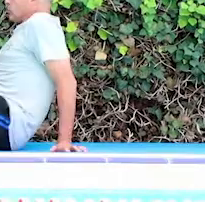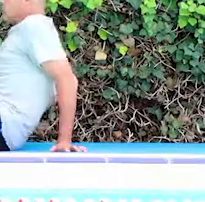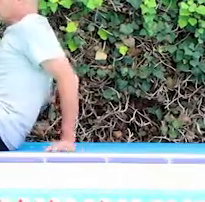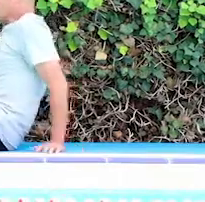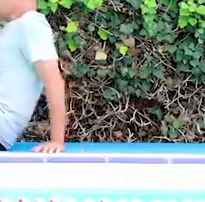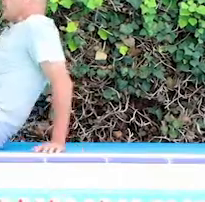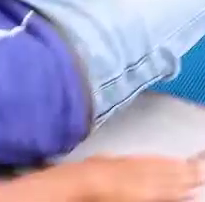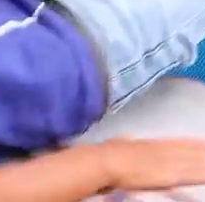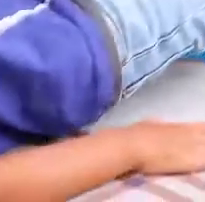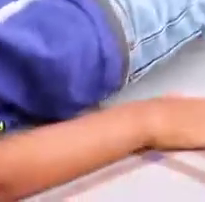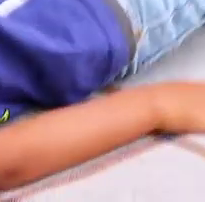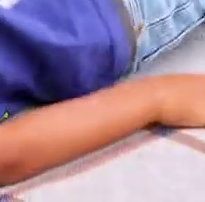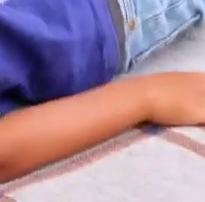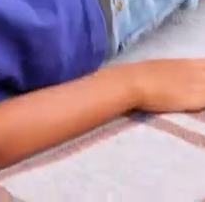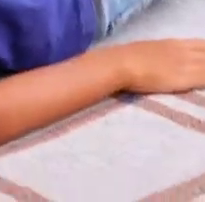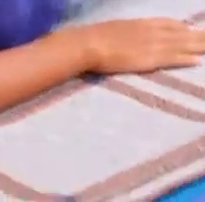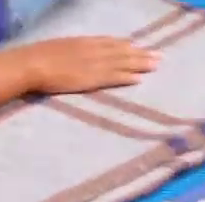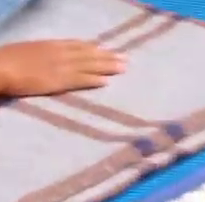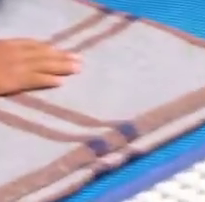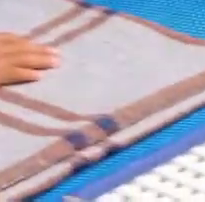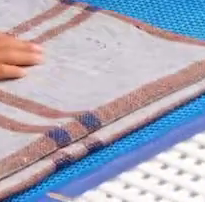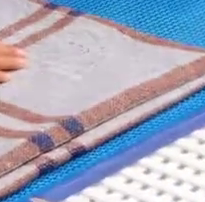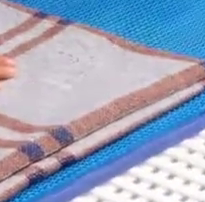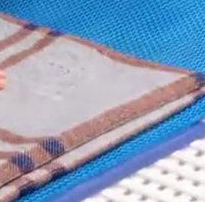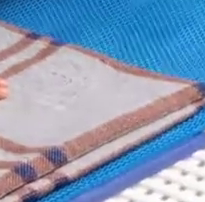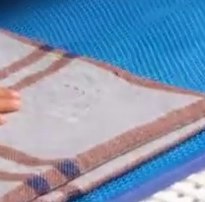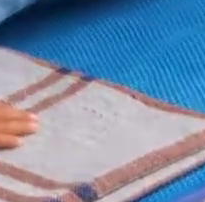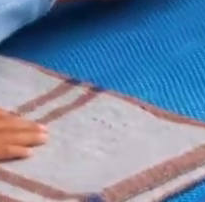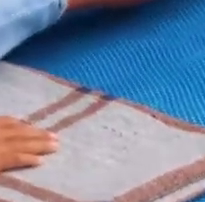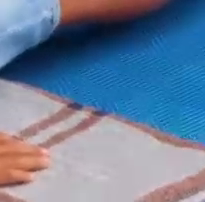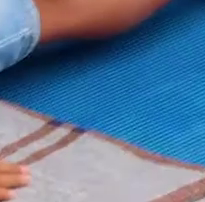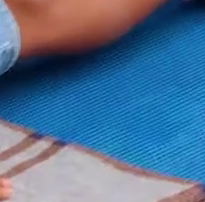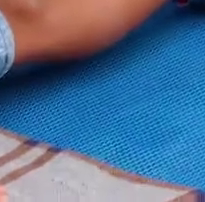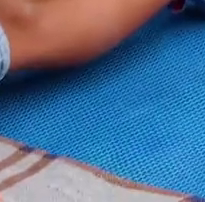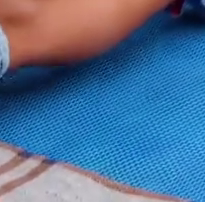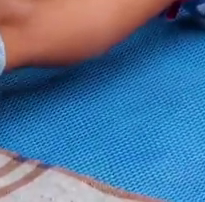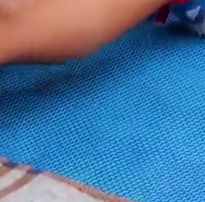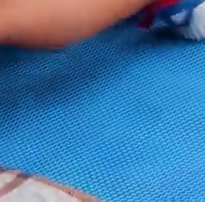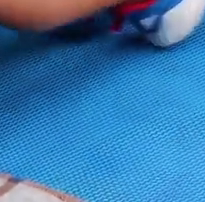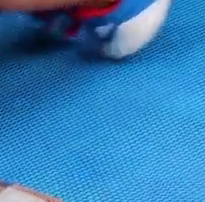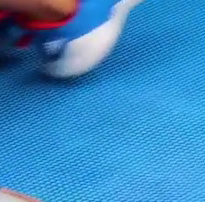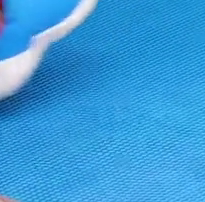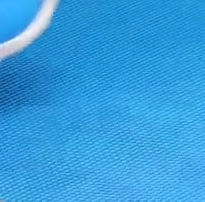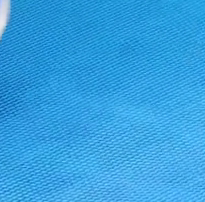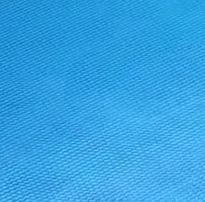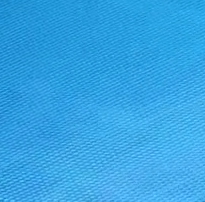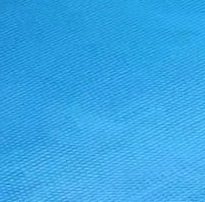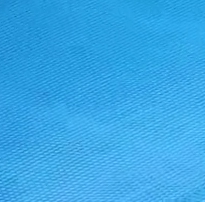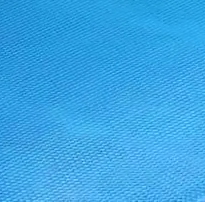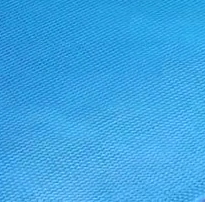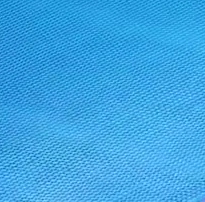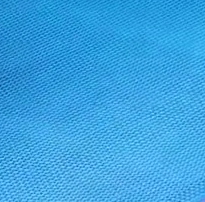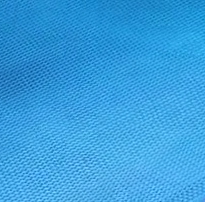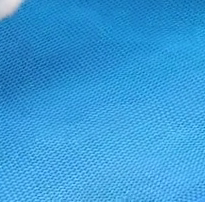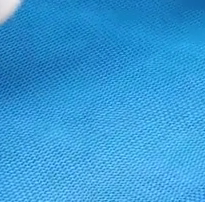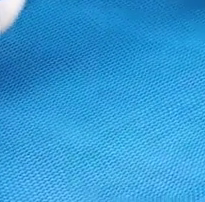Nos acostamos totalmente y hacemos tres flexiones y extensiones. Una.